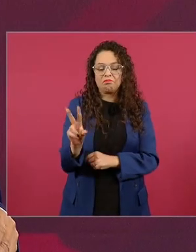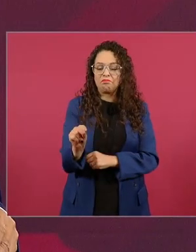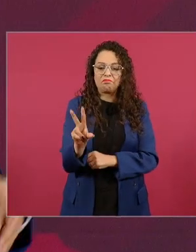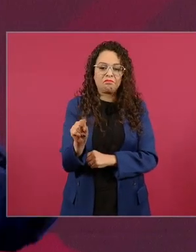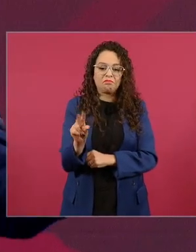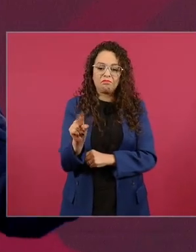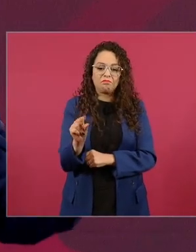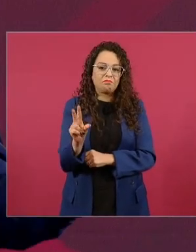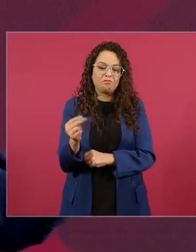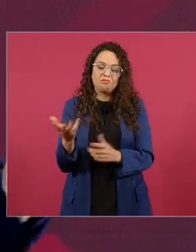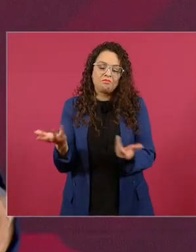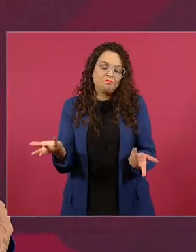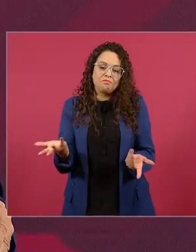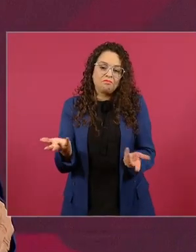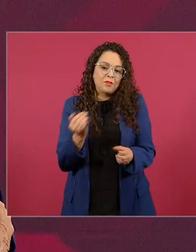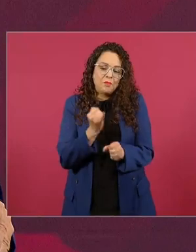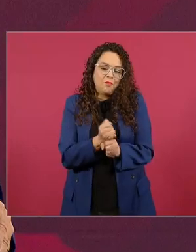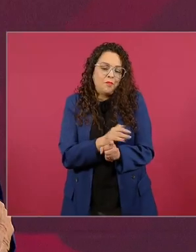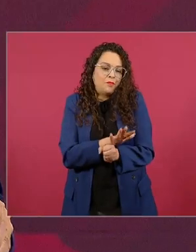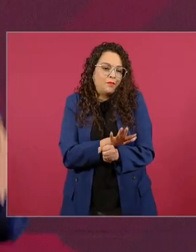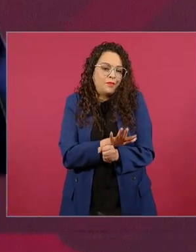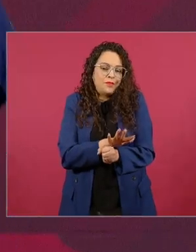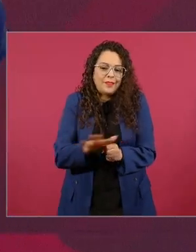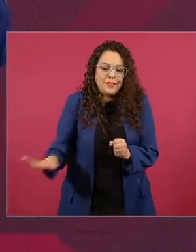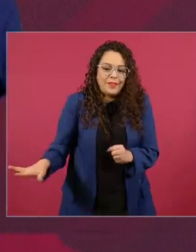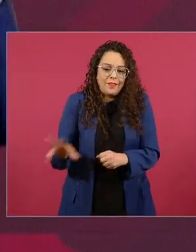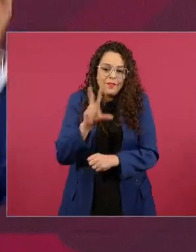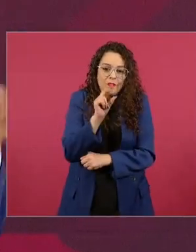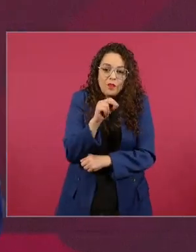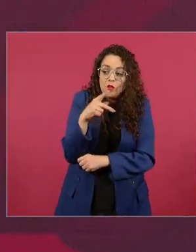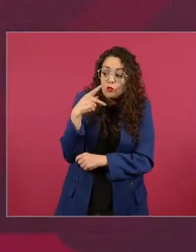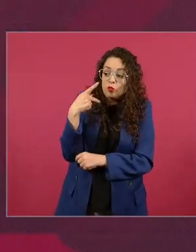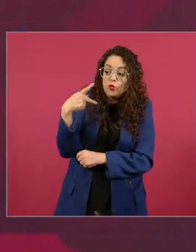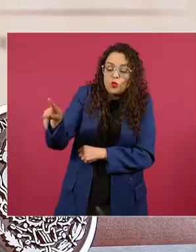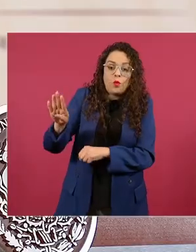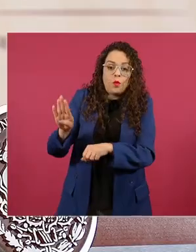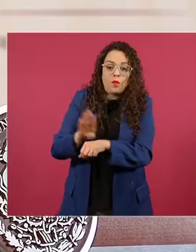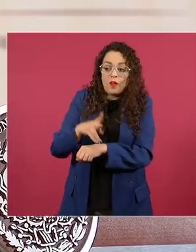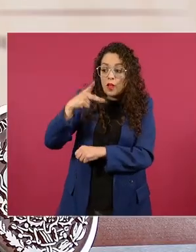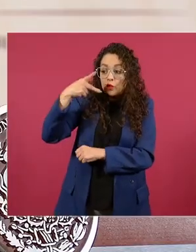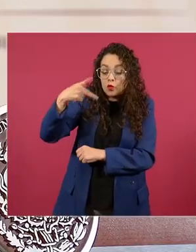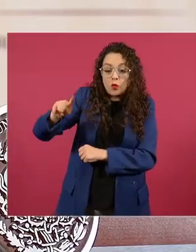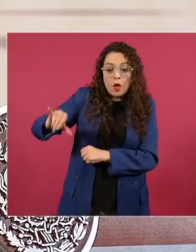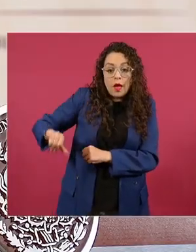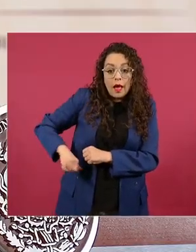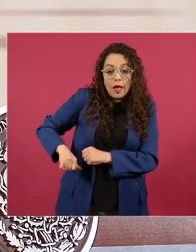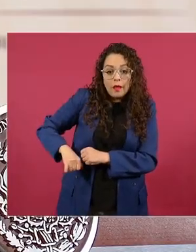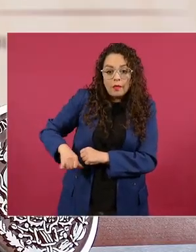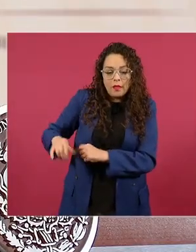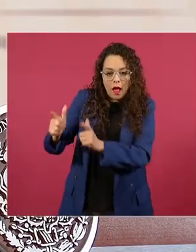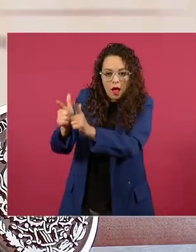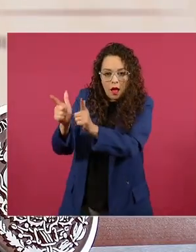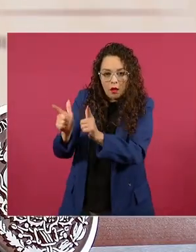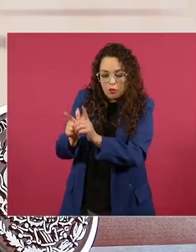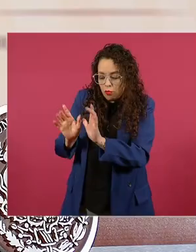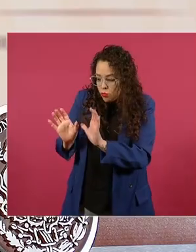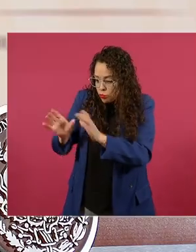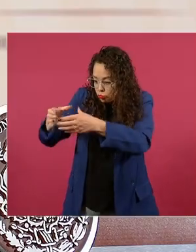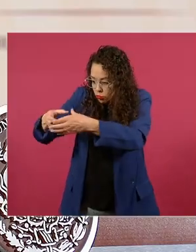no son intereses pero también es entendible